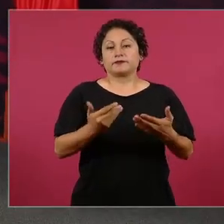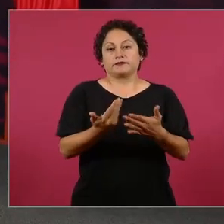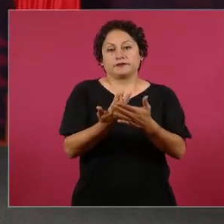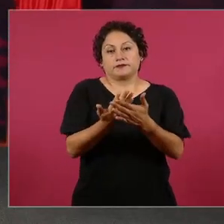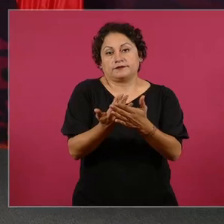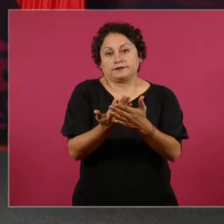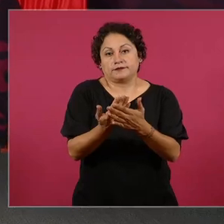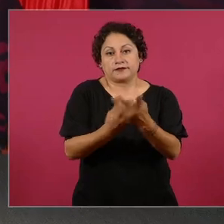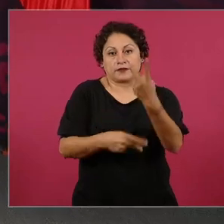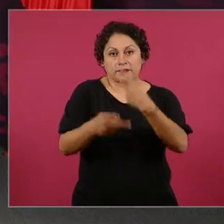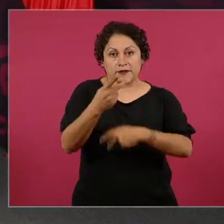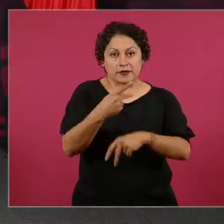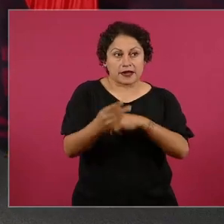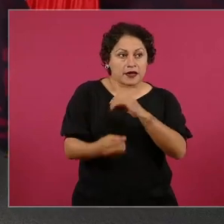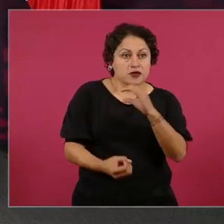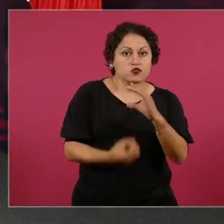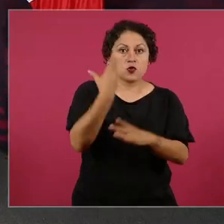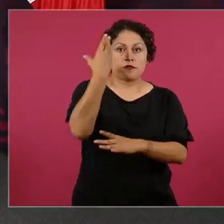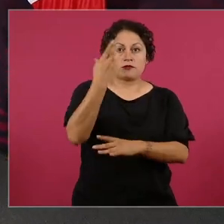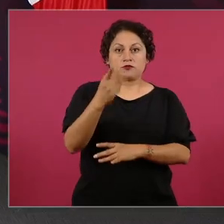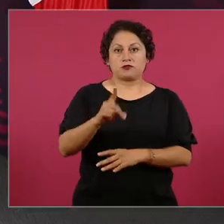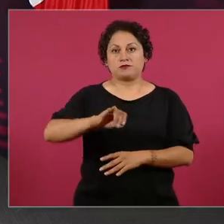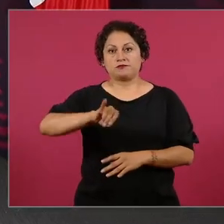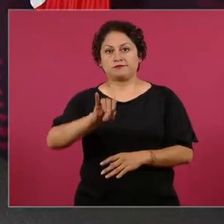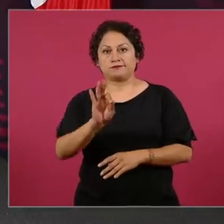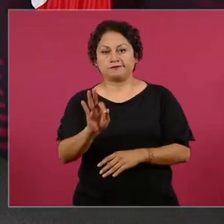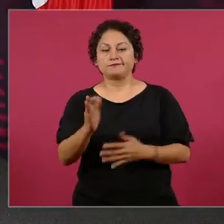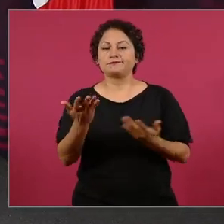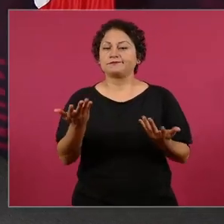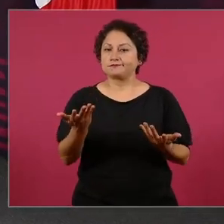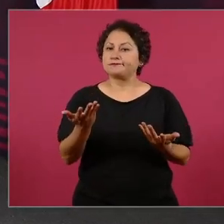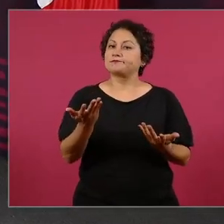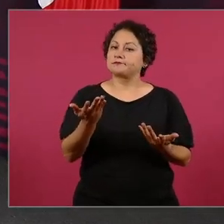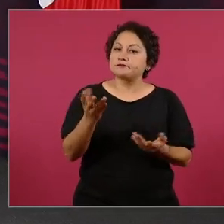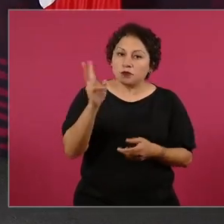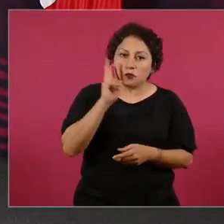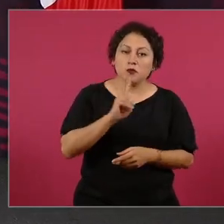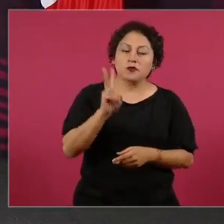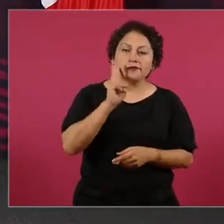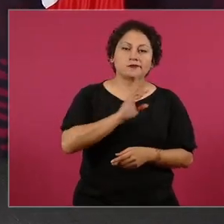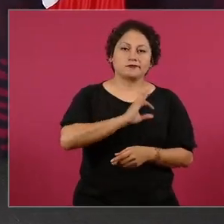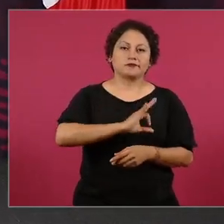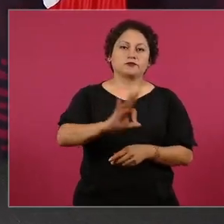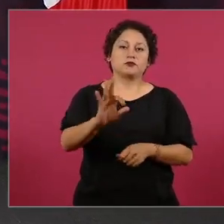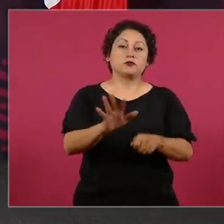porque está muy mal.